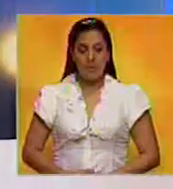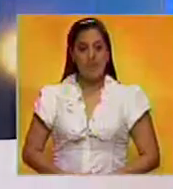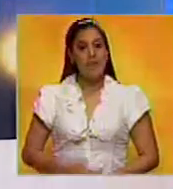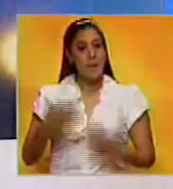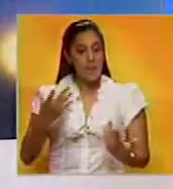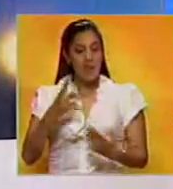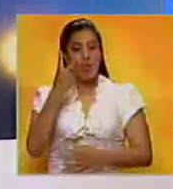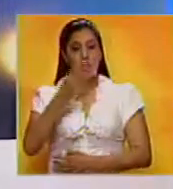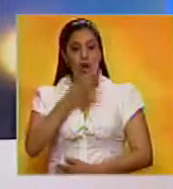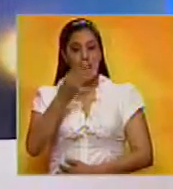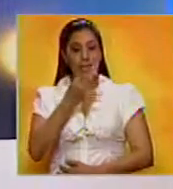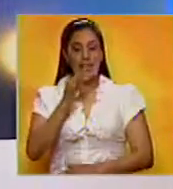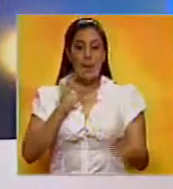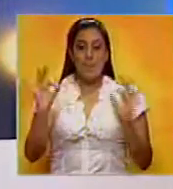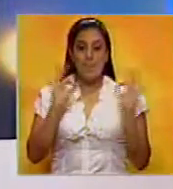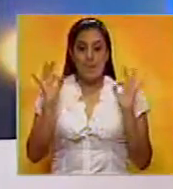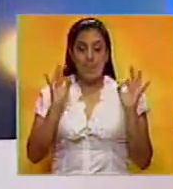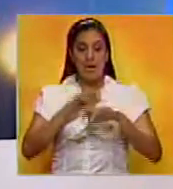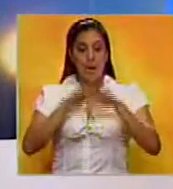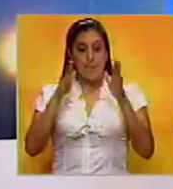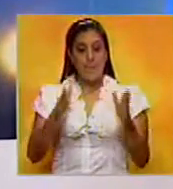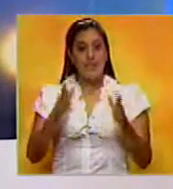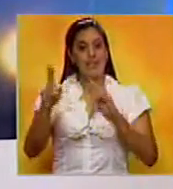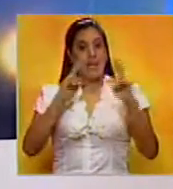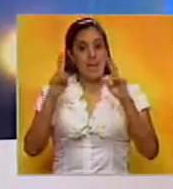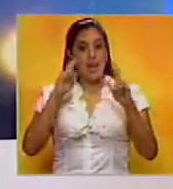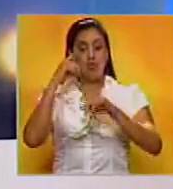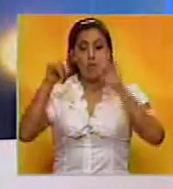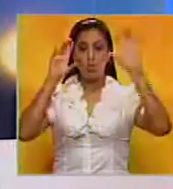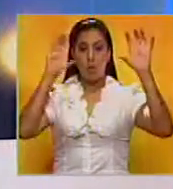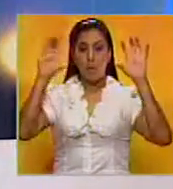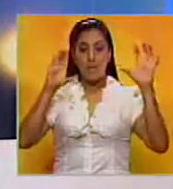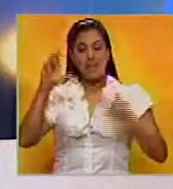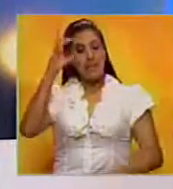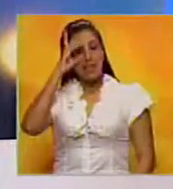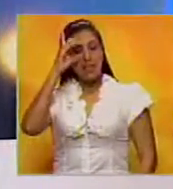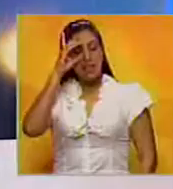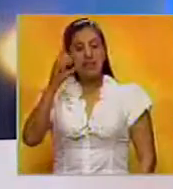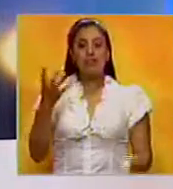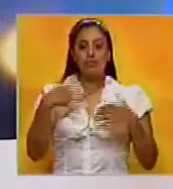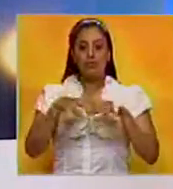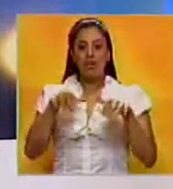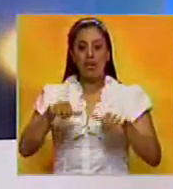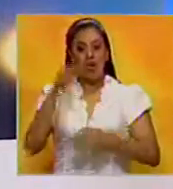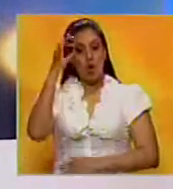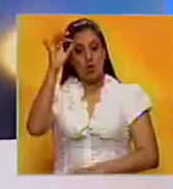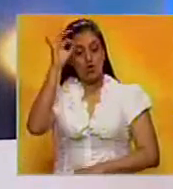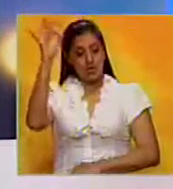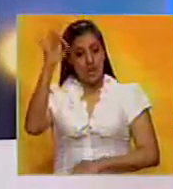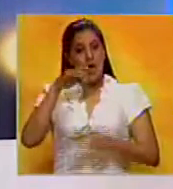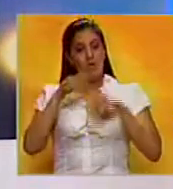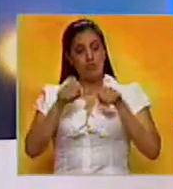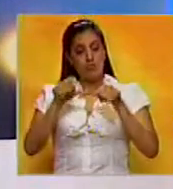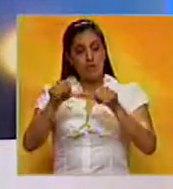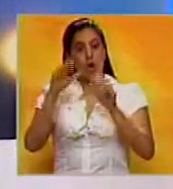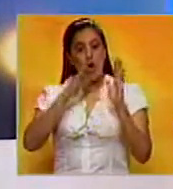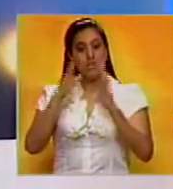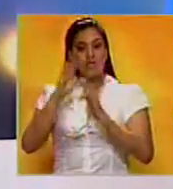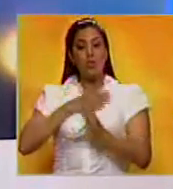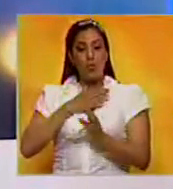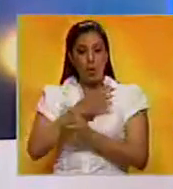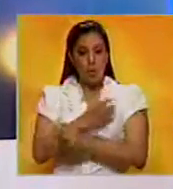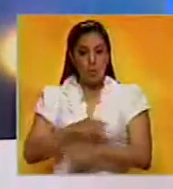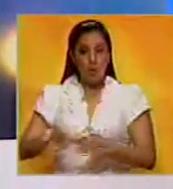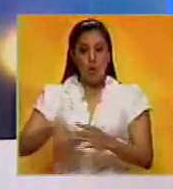Para las 2 de la tarde está previsto que la Ministra para Relaciones Exteriores, Delsi Rodríguez, intervenga ante el Consejo Permanente de la Organización de Estados